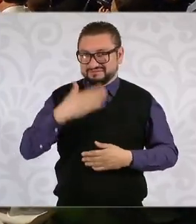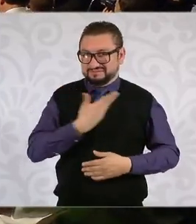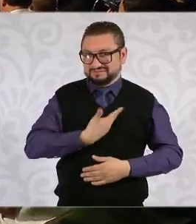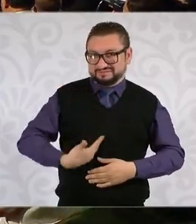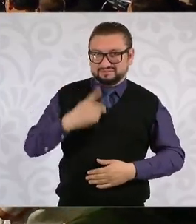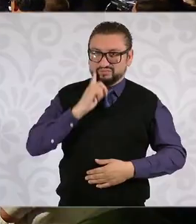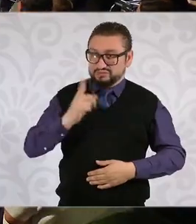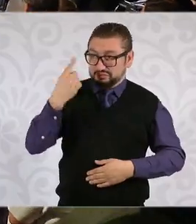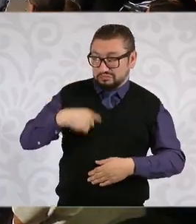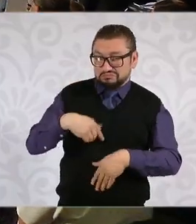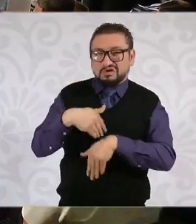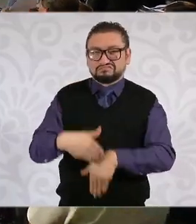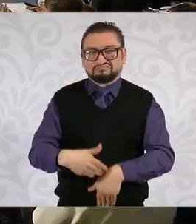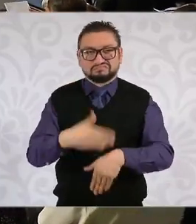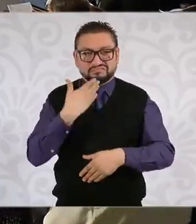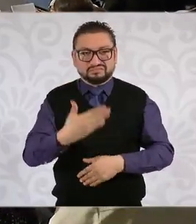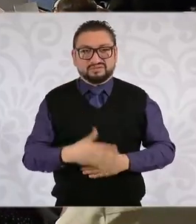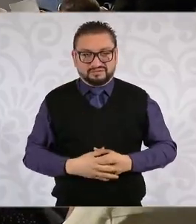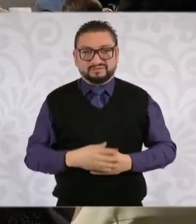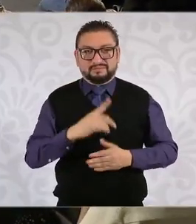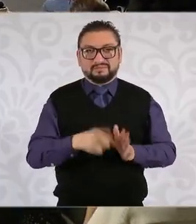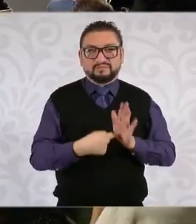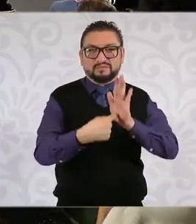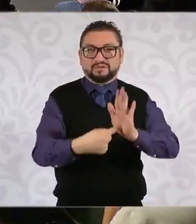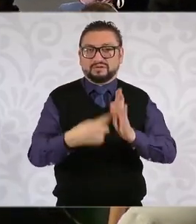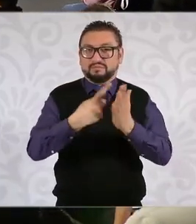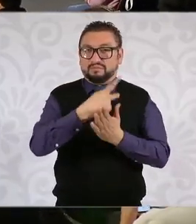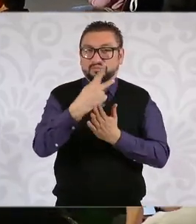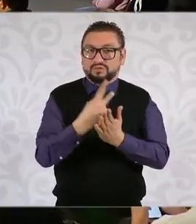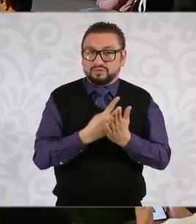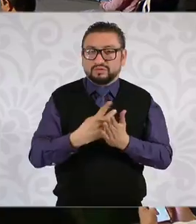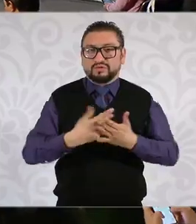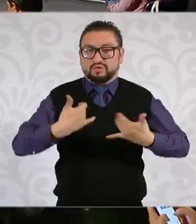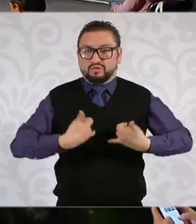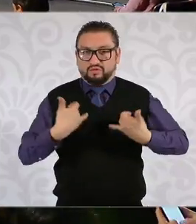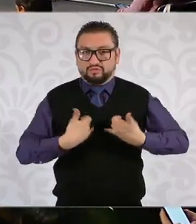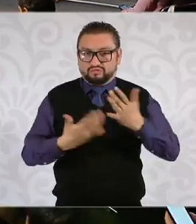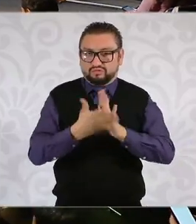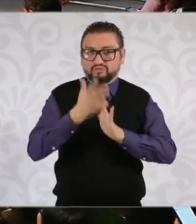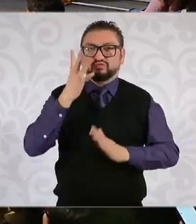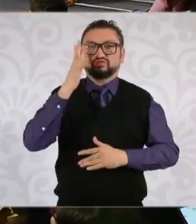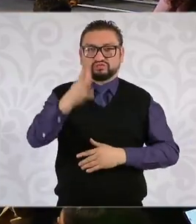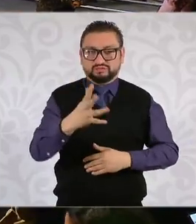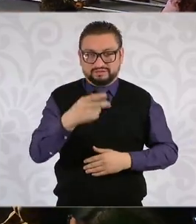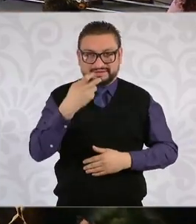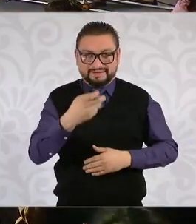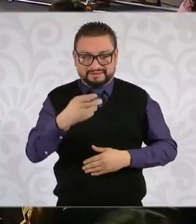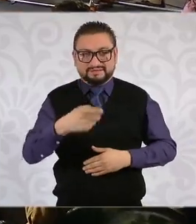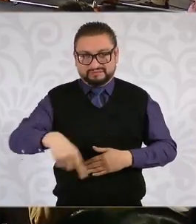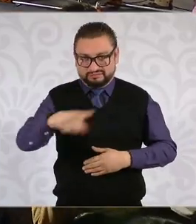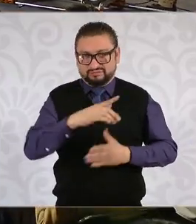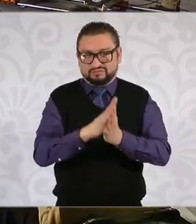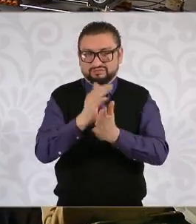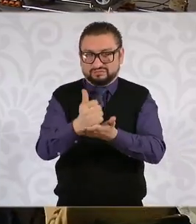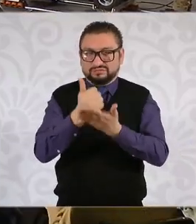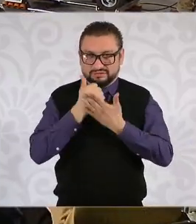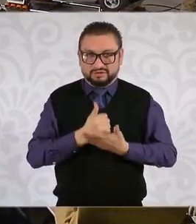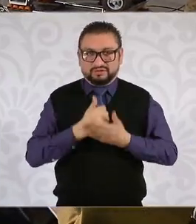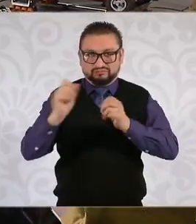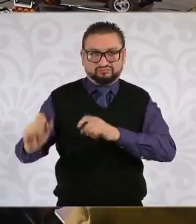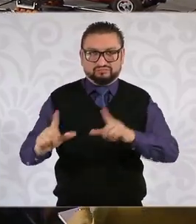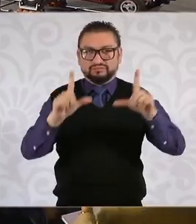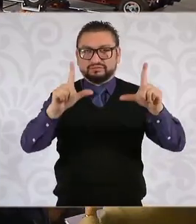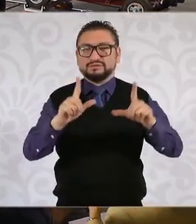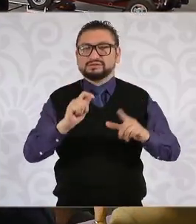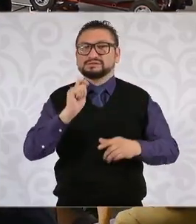presidenta, presentar lo relativo al programa Jóvenes Construyendo el Futuro, con lo cual les pediría, por favor, que nos ayuden con la primera diapositiva. Quiero